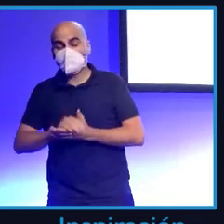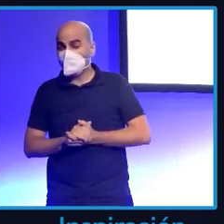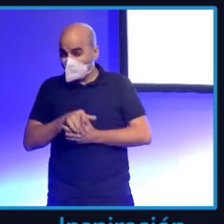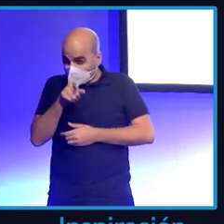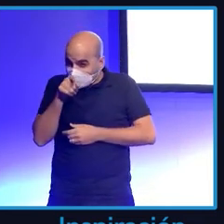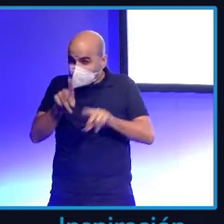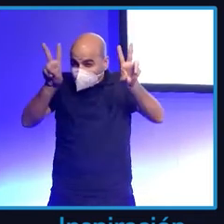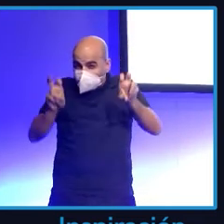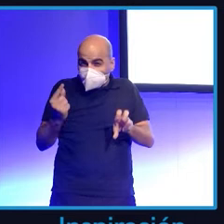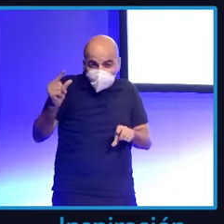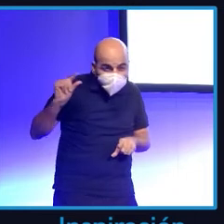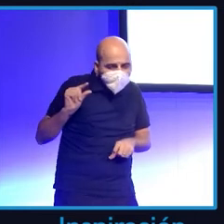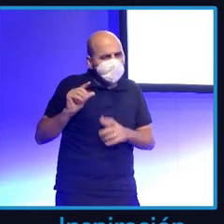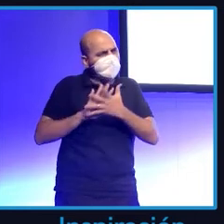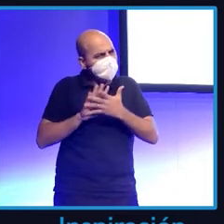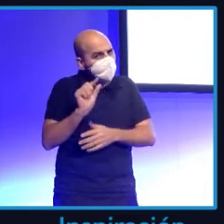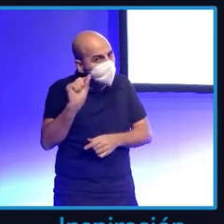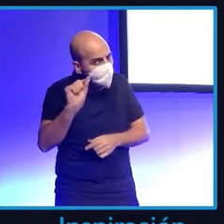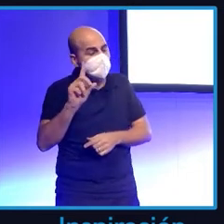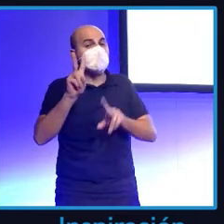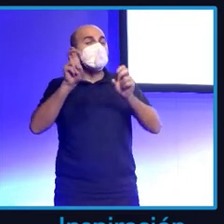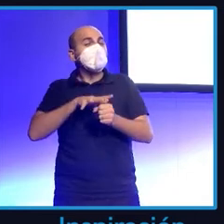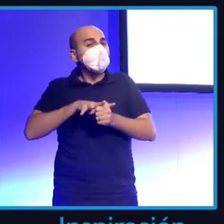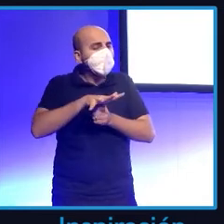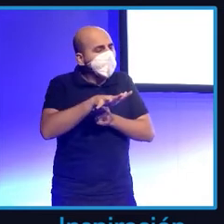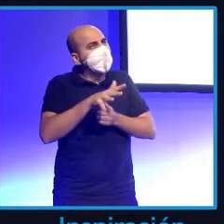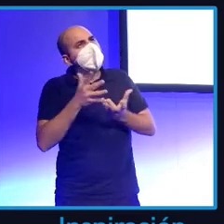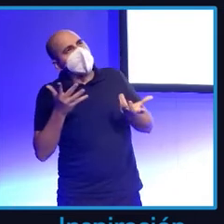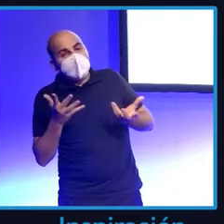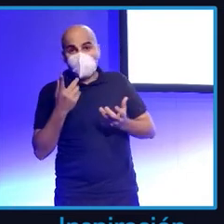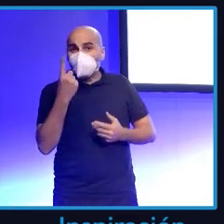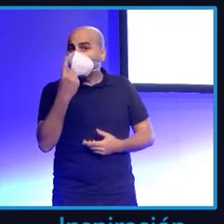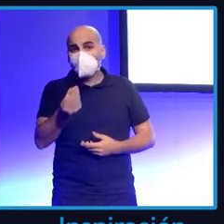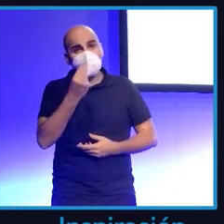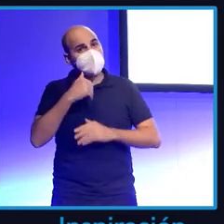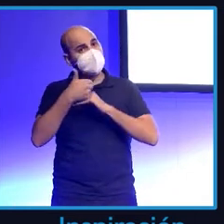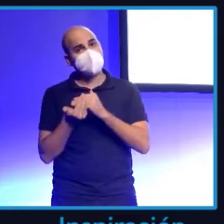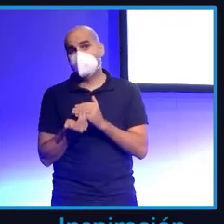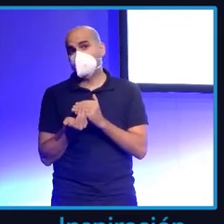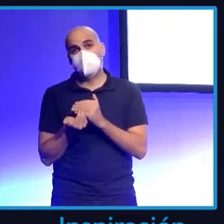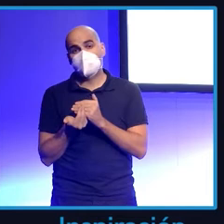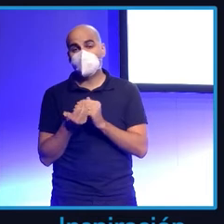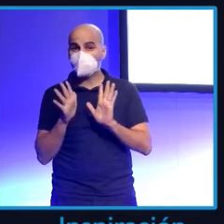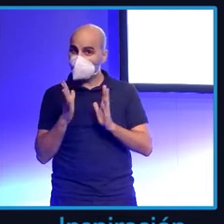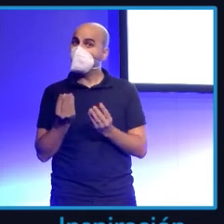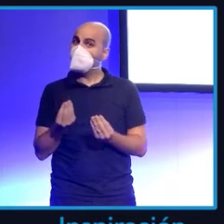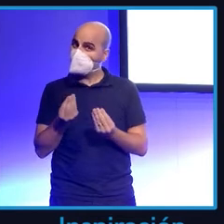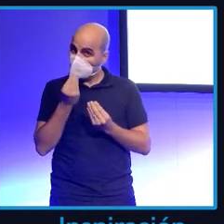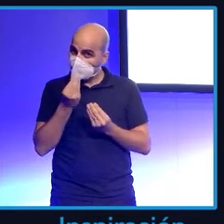emprender en las redes sociales hay que comer. Y comer, sobre todo si sigues los criterios que comentaba